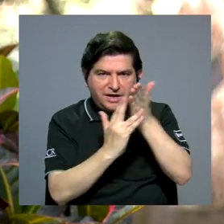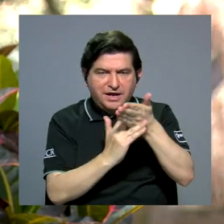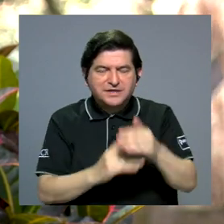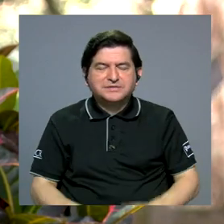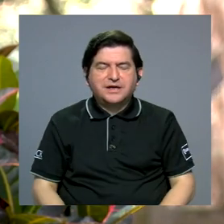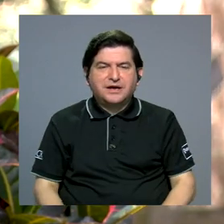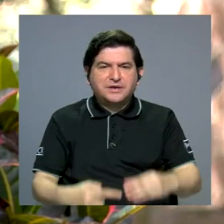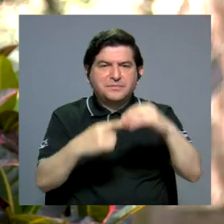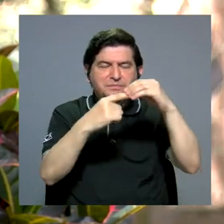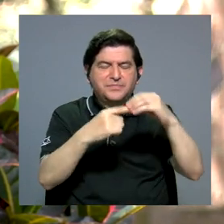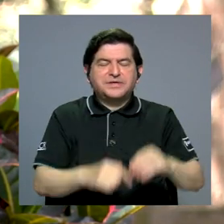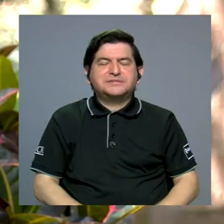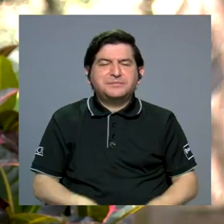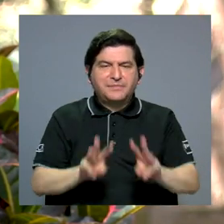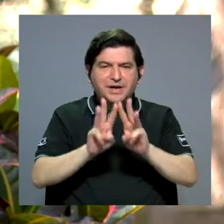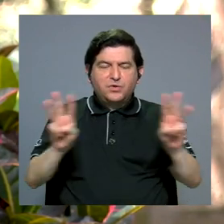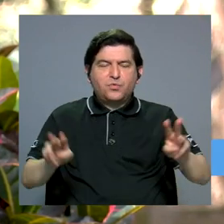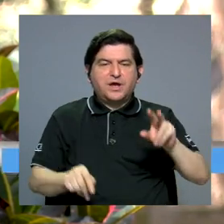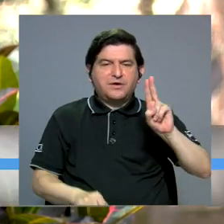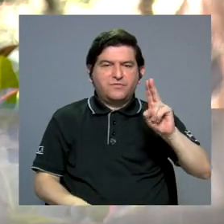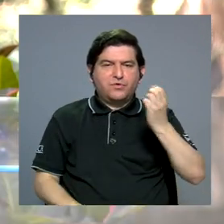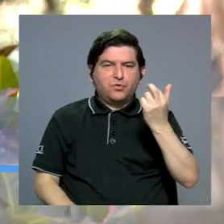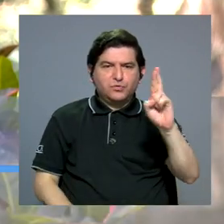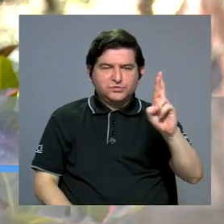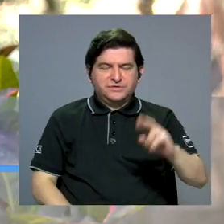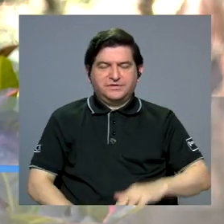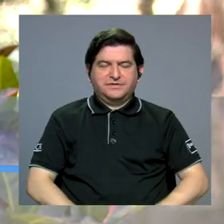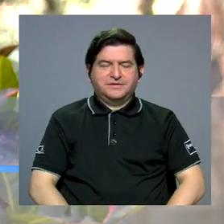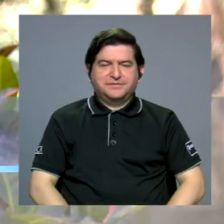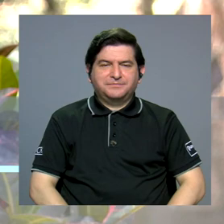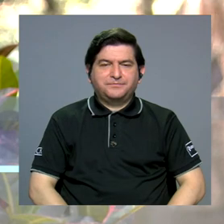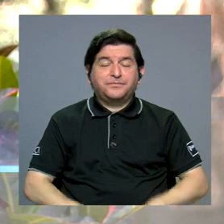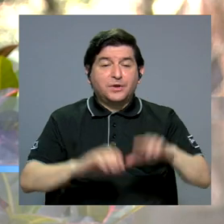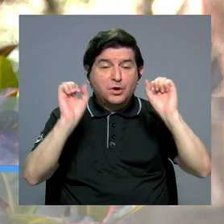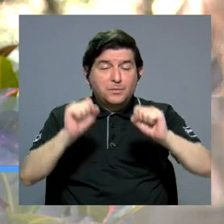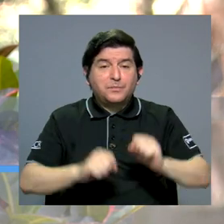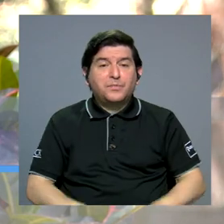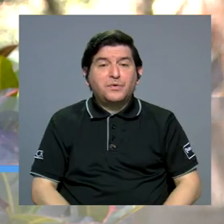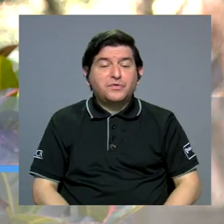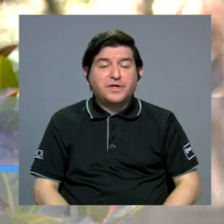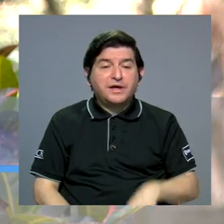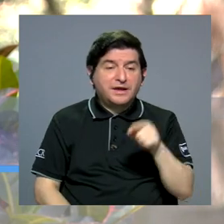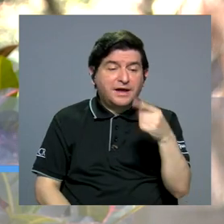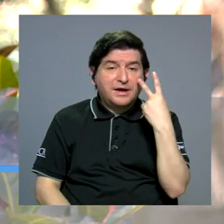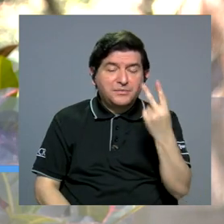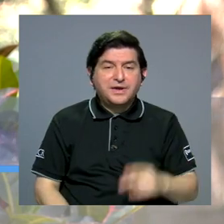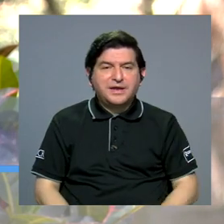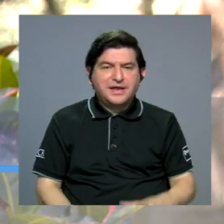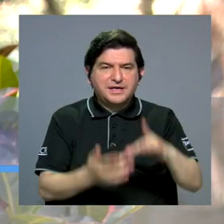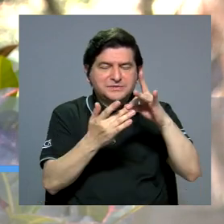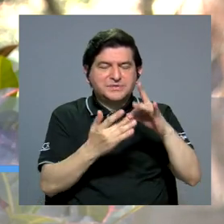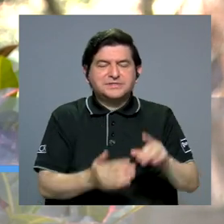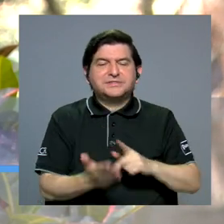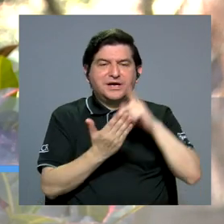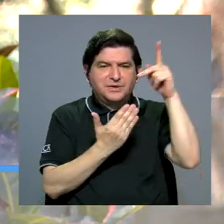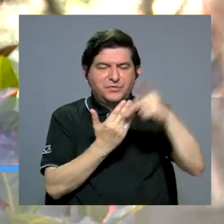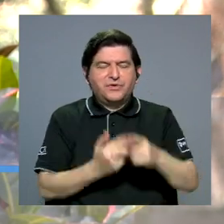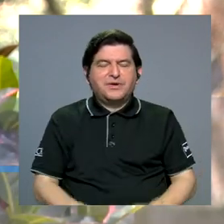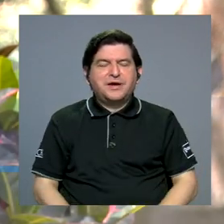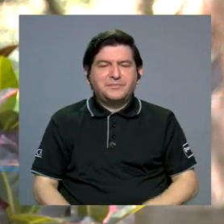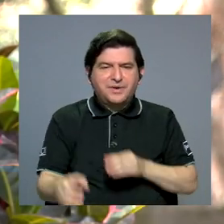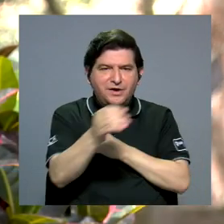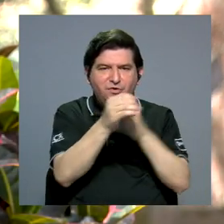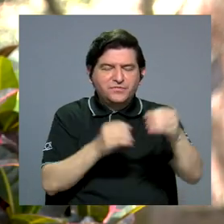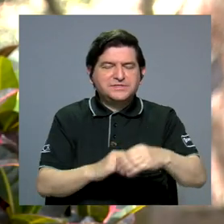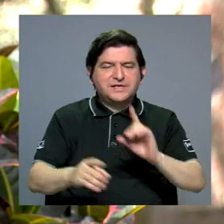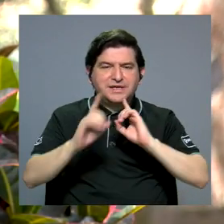ingresar a la página principal de la Universidad de Costa Rica, ucr.ac.cr, para que lean el especial que preparó la oficina de divulgación y